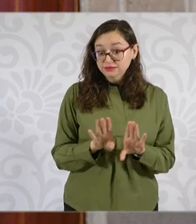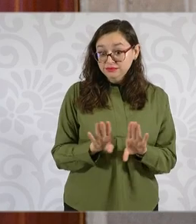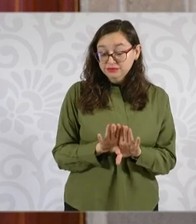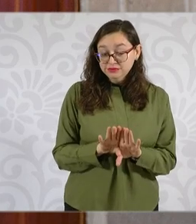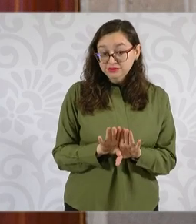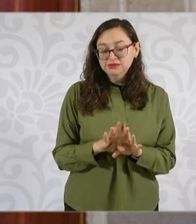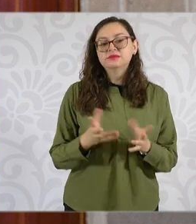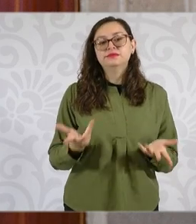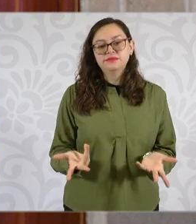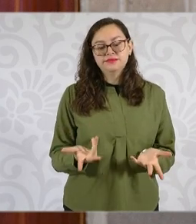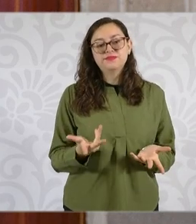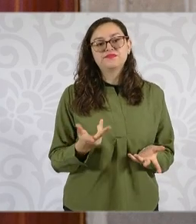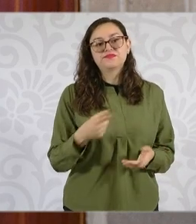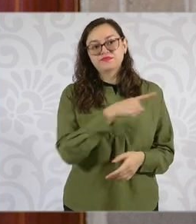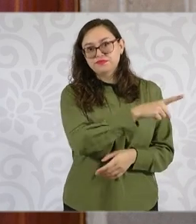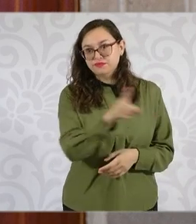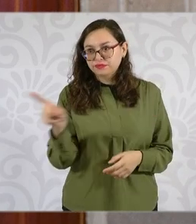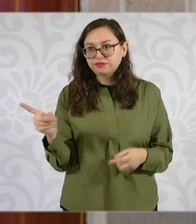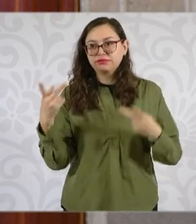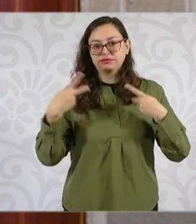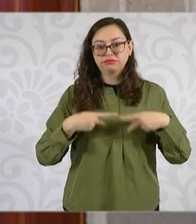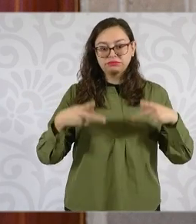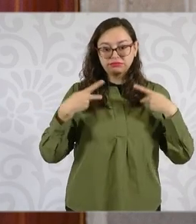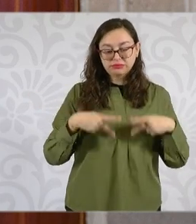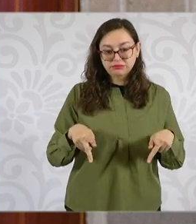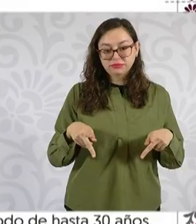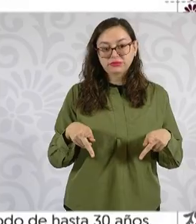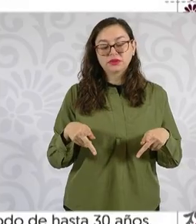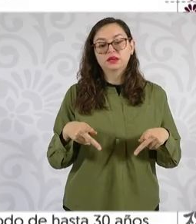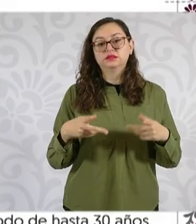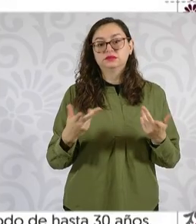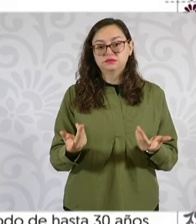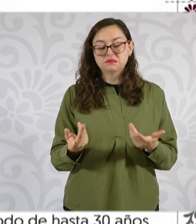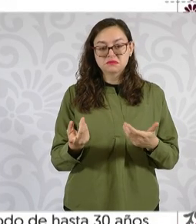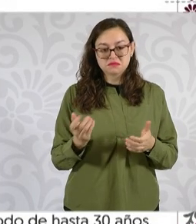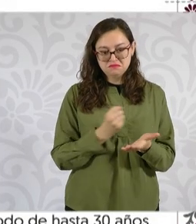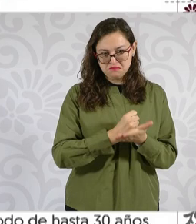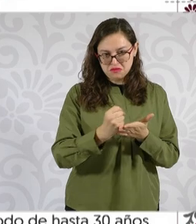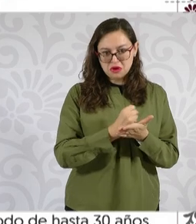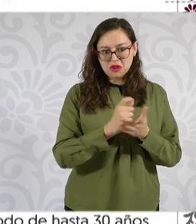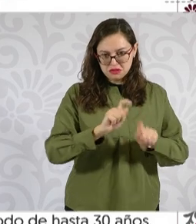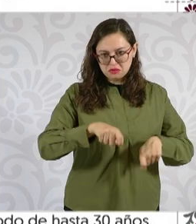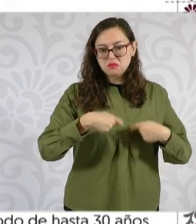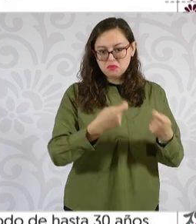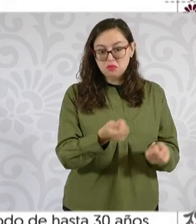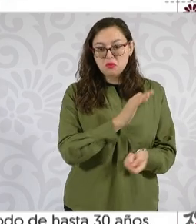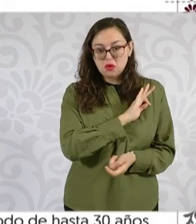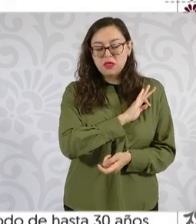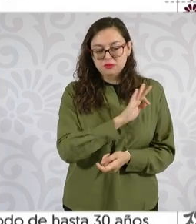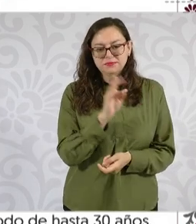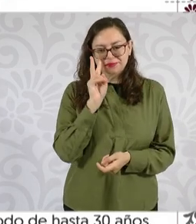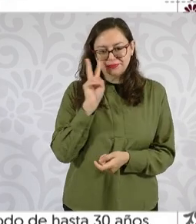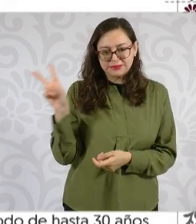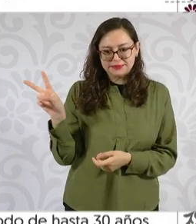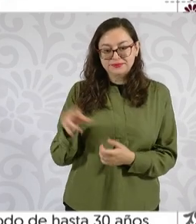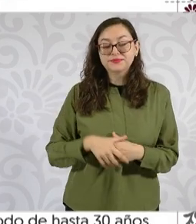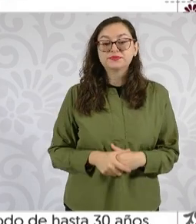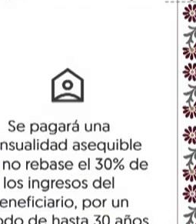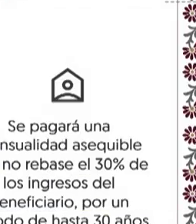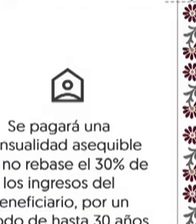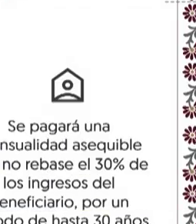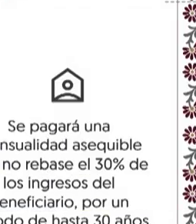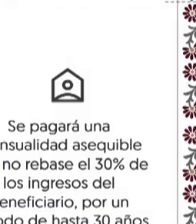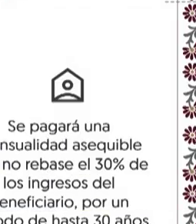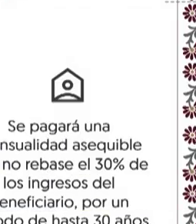financiamientos para la población de no derechohabientes de bajos ingresos. Se construirán